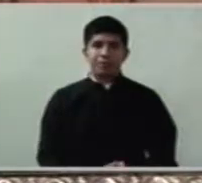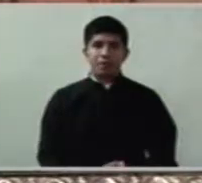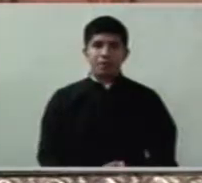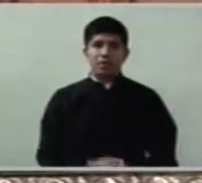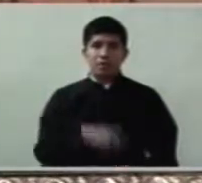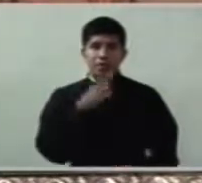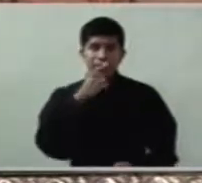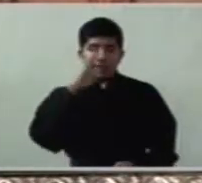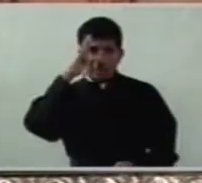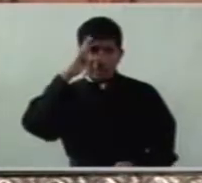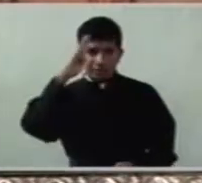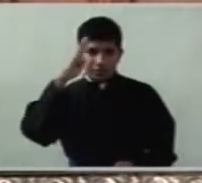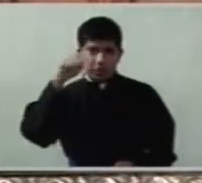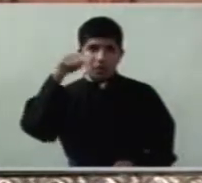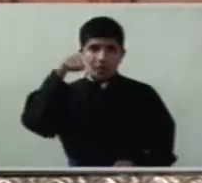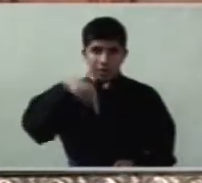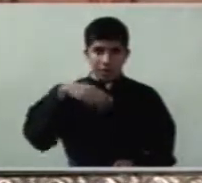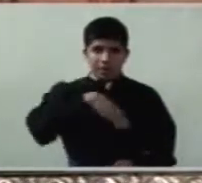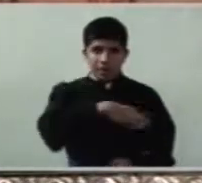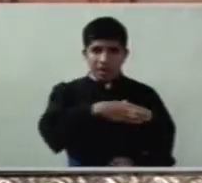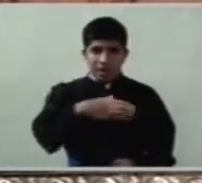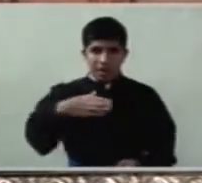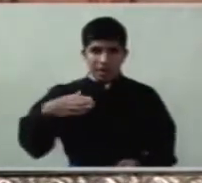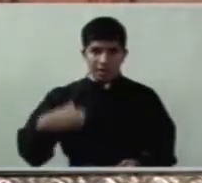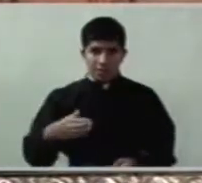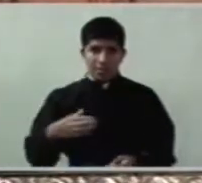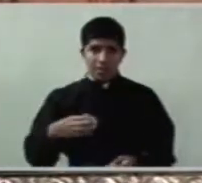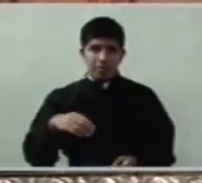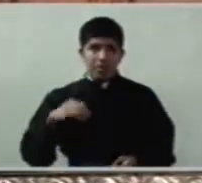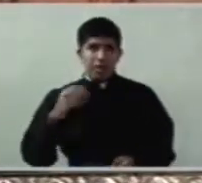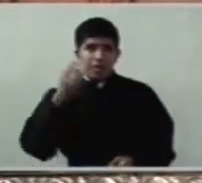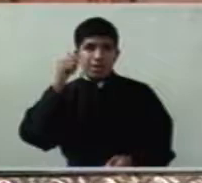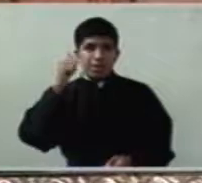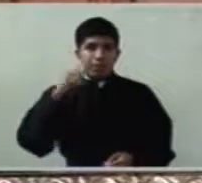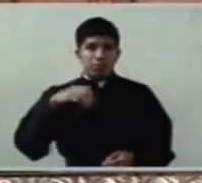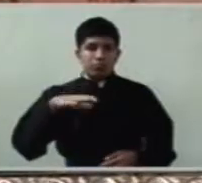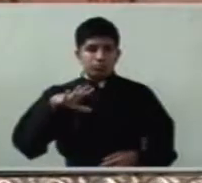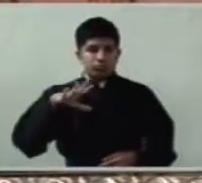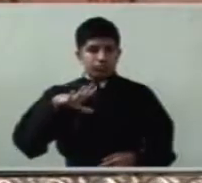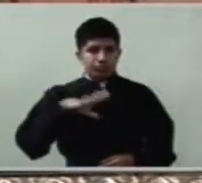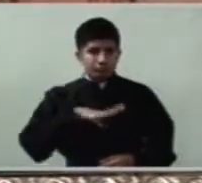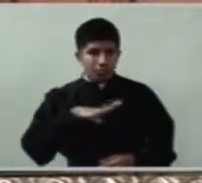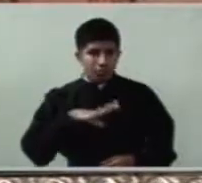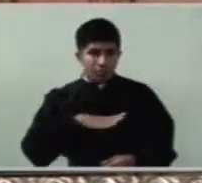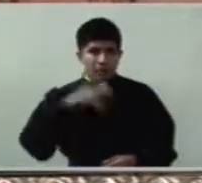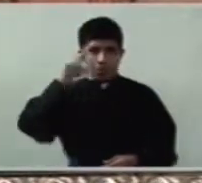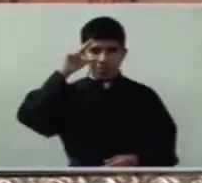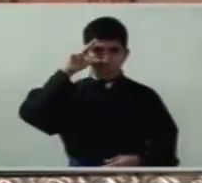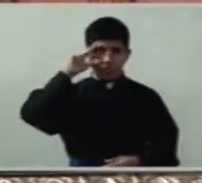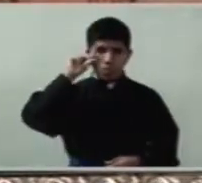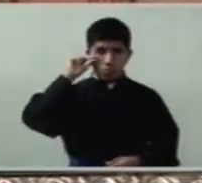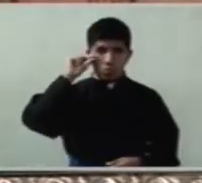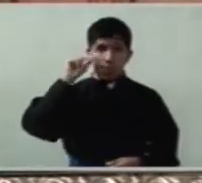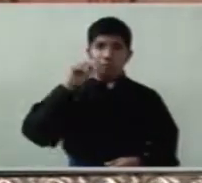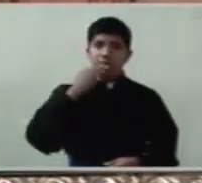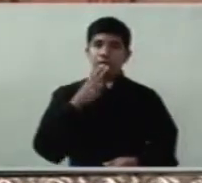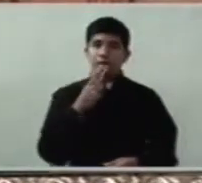en esta subiña hay uvas dulces y uvas agrias.